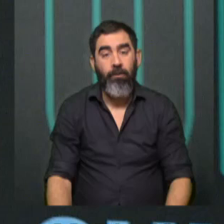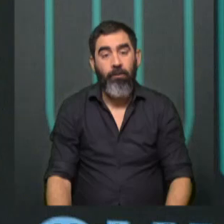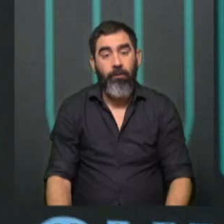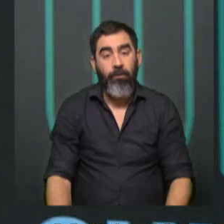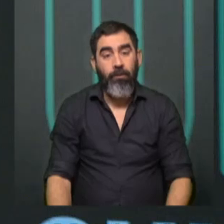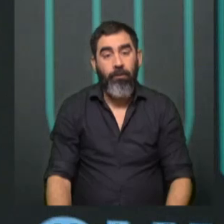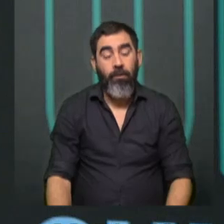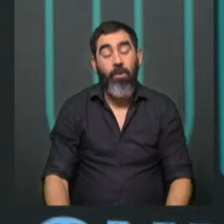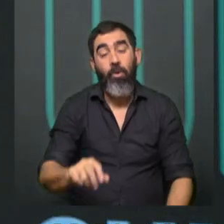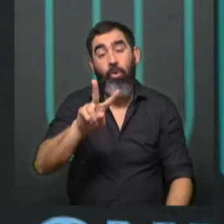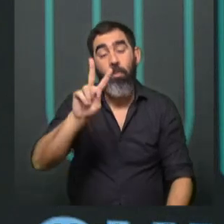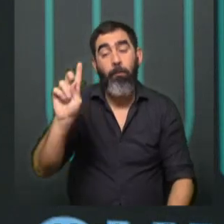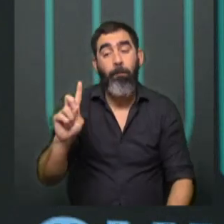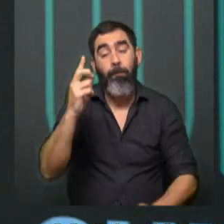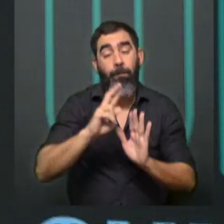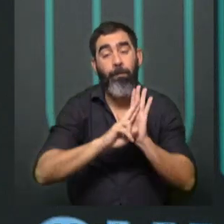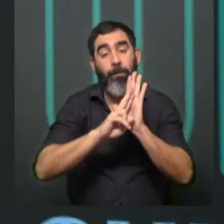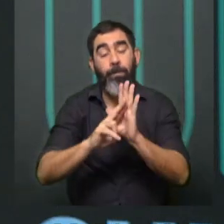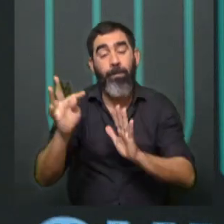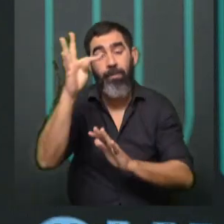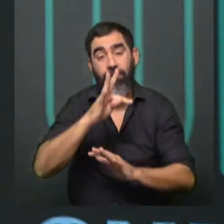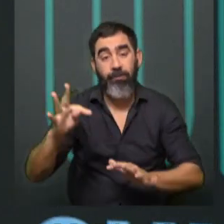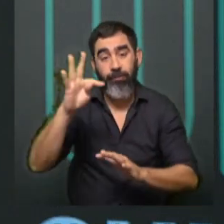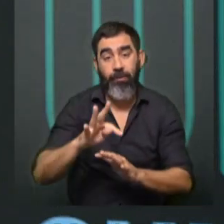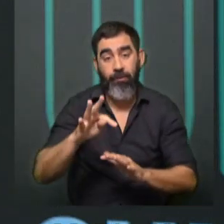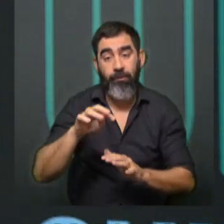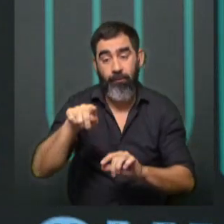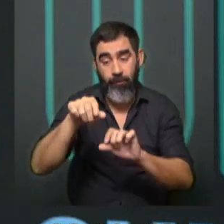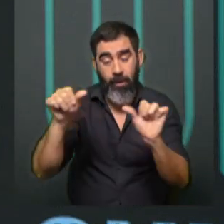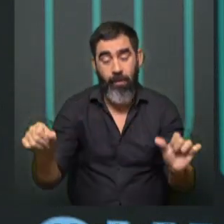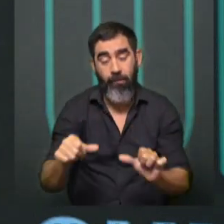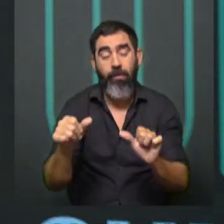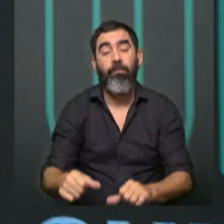con dos de las principales referentes del Taller Casa Rodante sobre esta actividad.